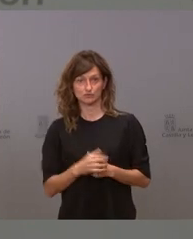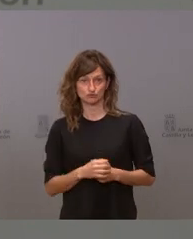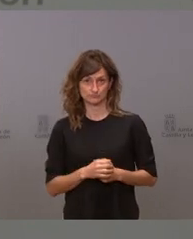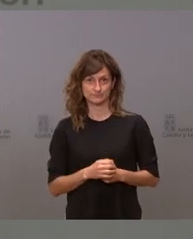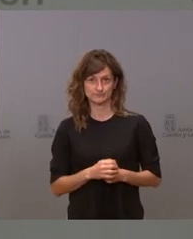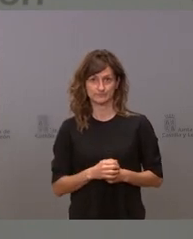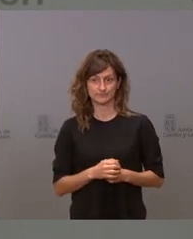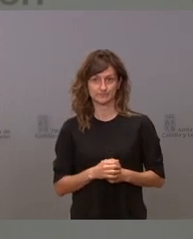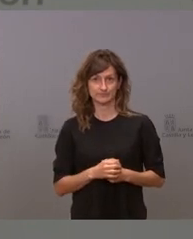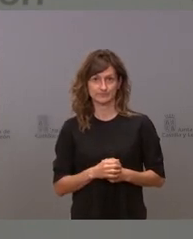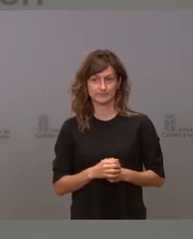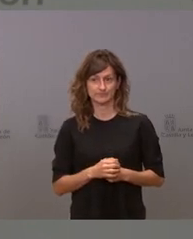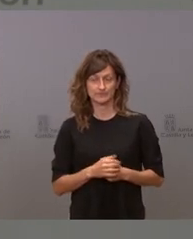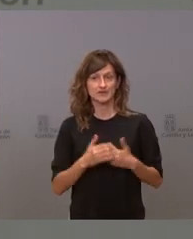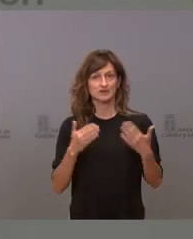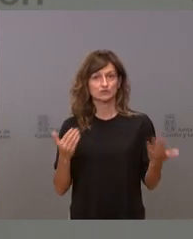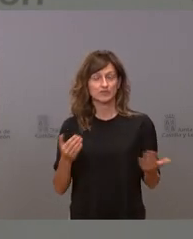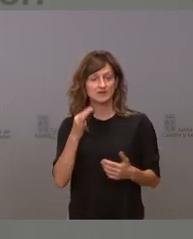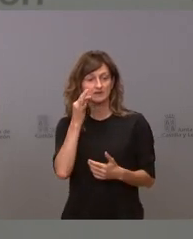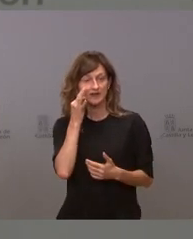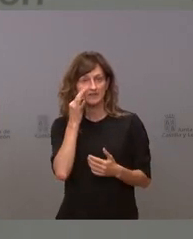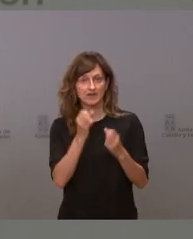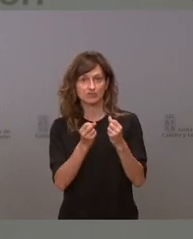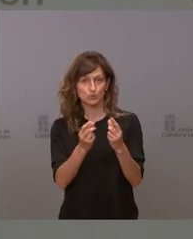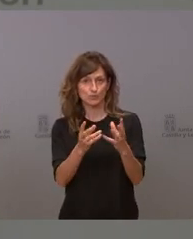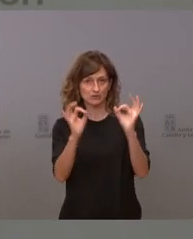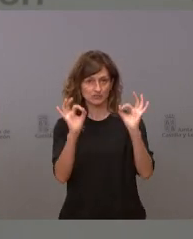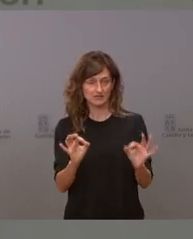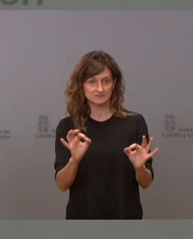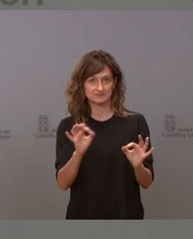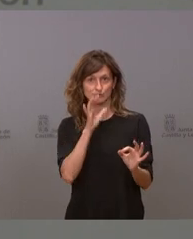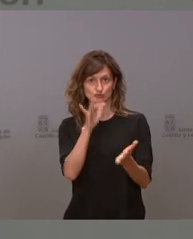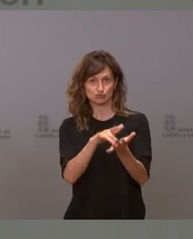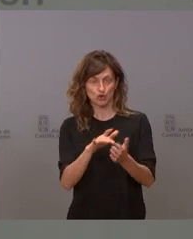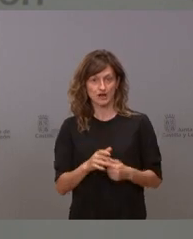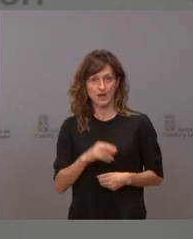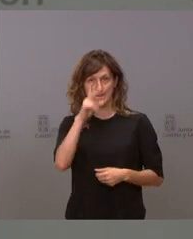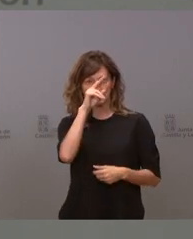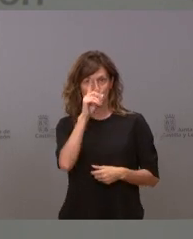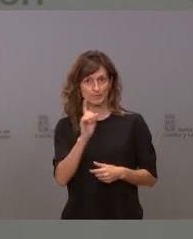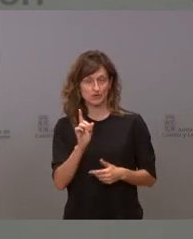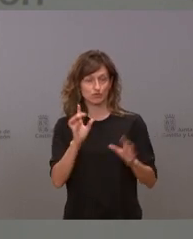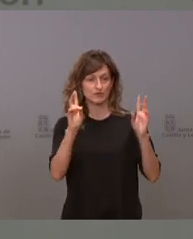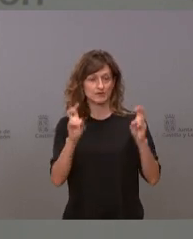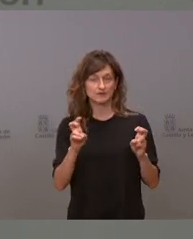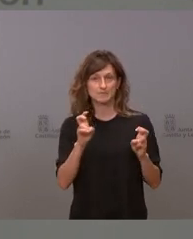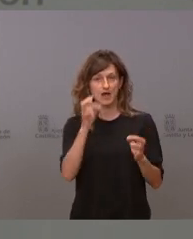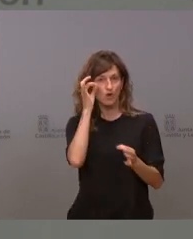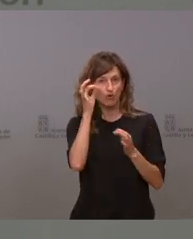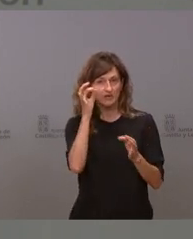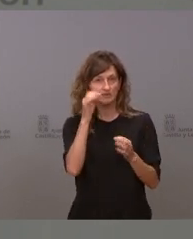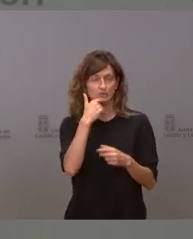esto es la realidad de los números pues esto es lo que nos está pasando no nos preocupa en concreto para decir